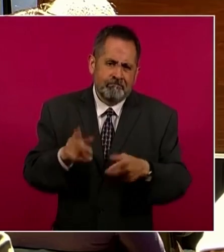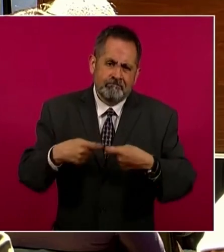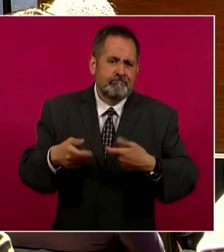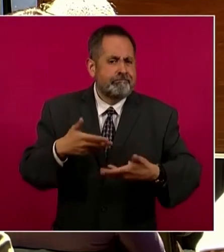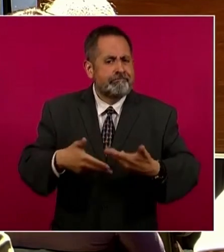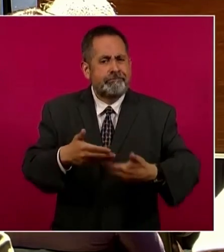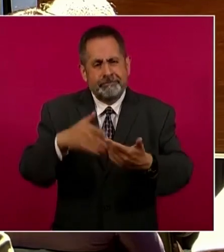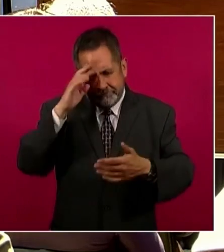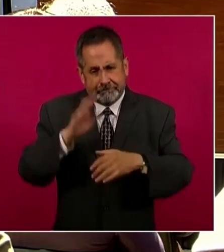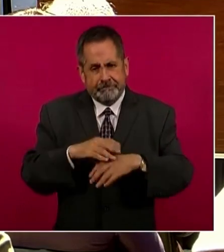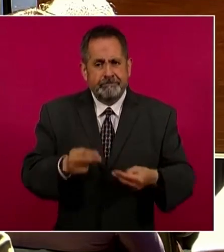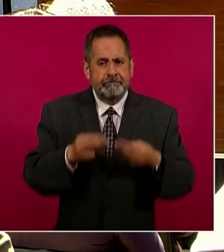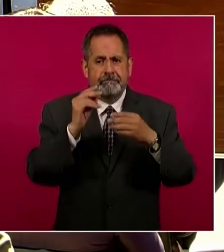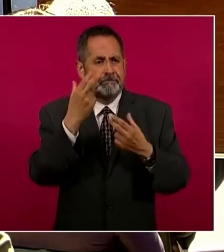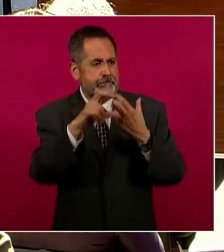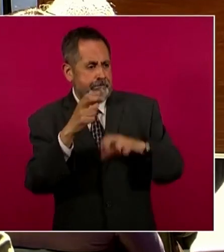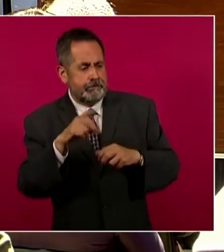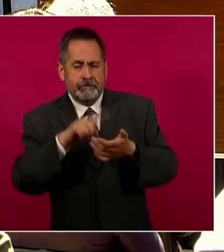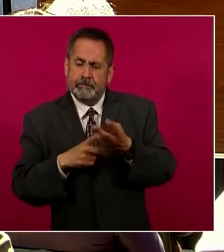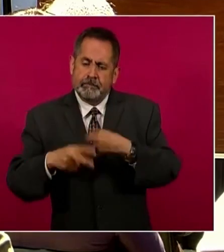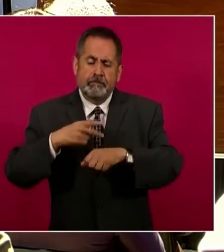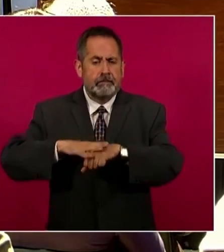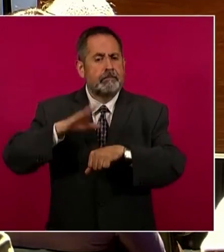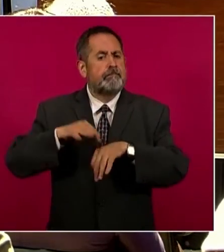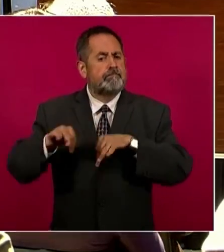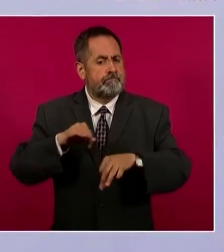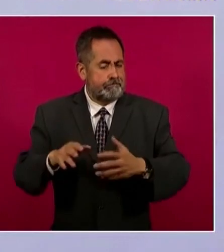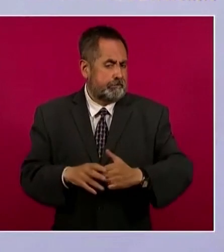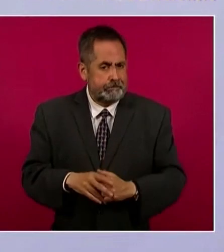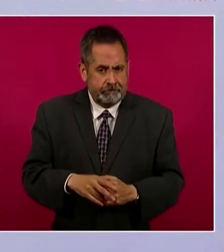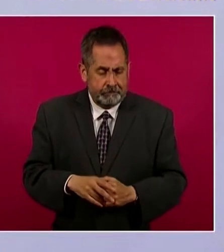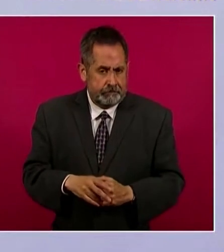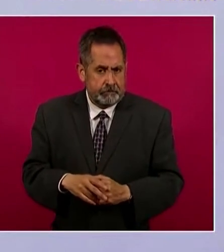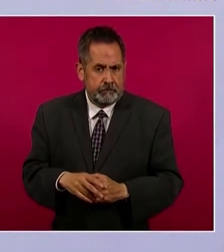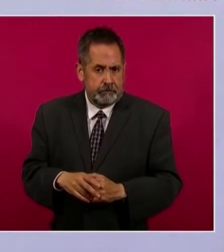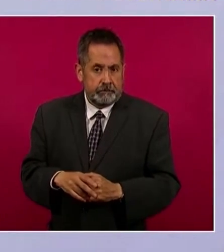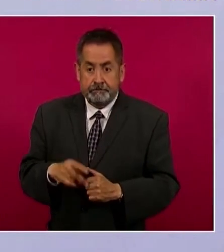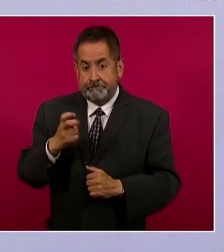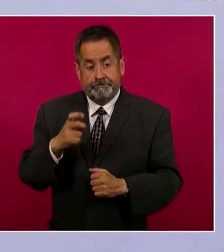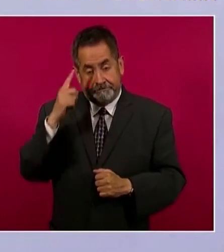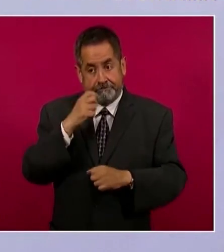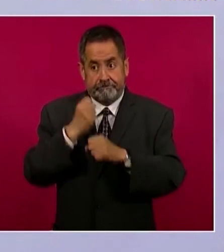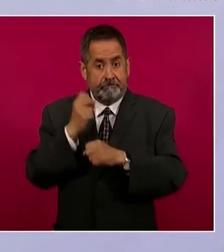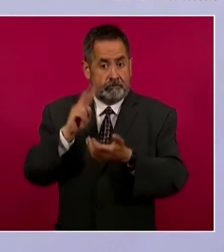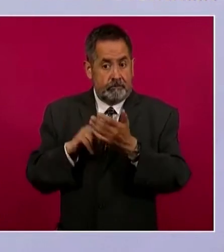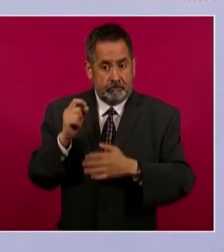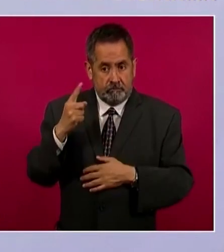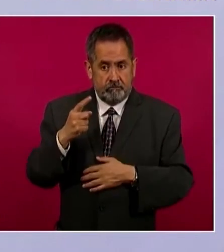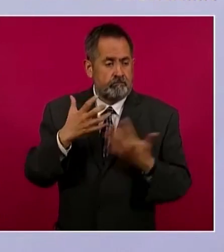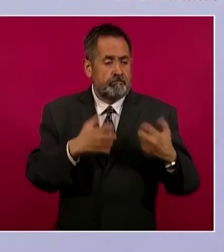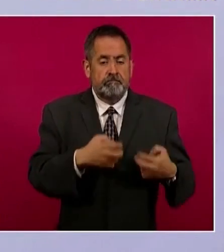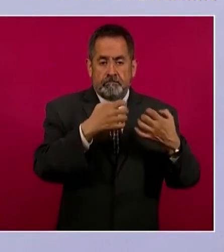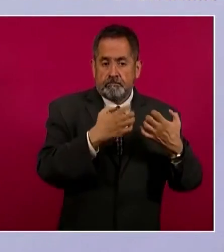inversiones para que se creen y se generen esos empleos. En ese año tan difícil, aportación de las empresas